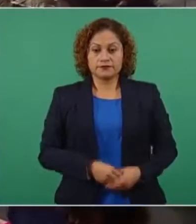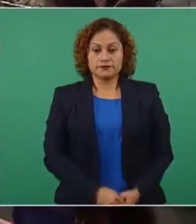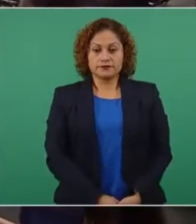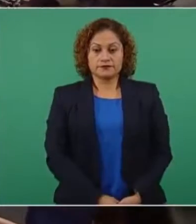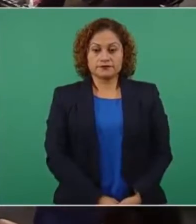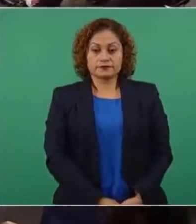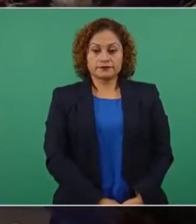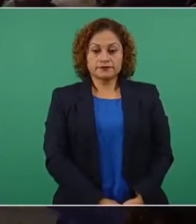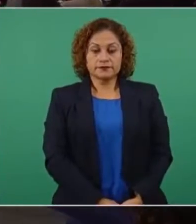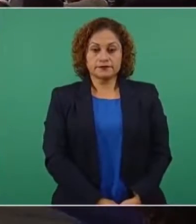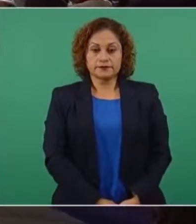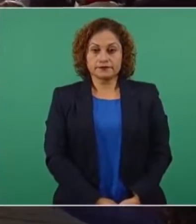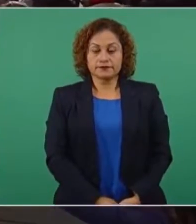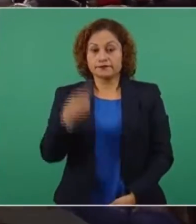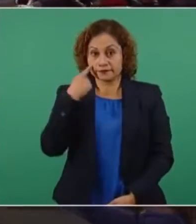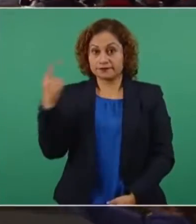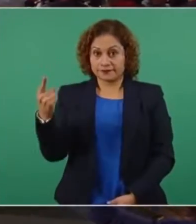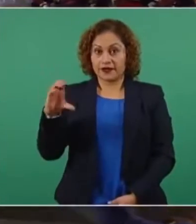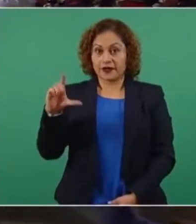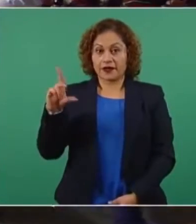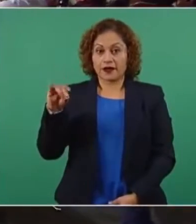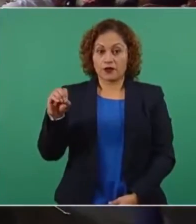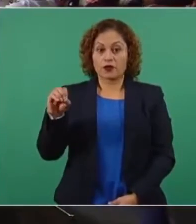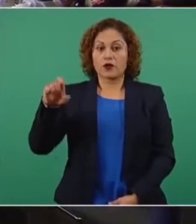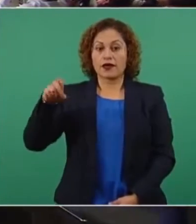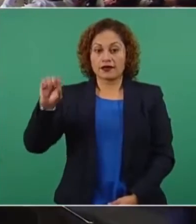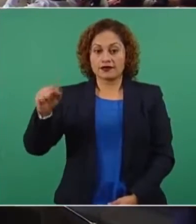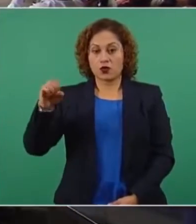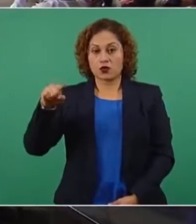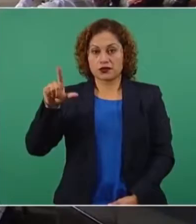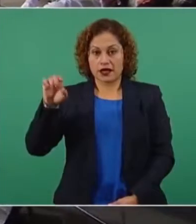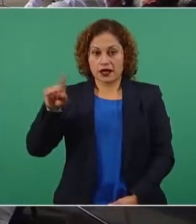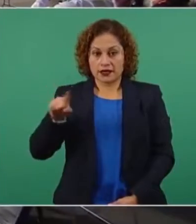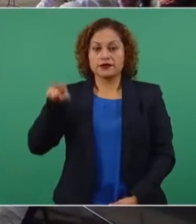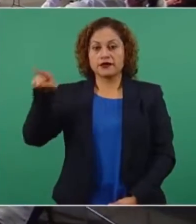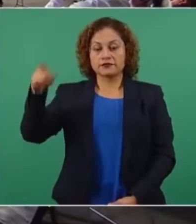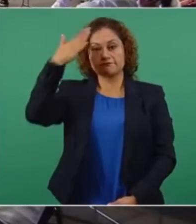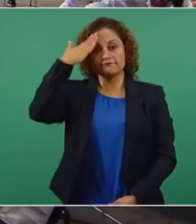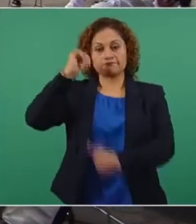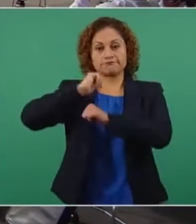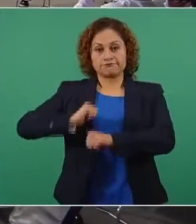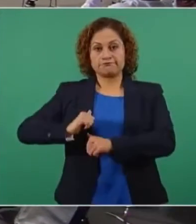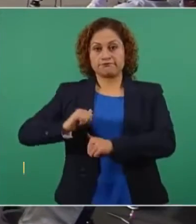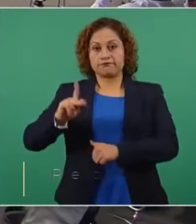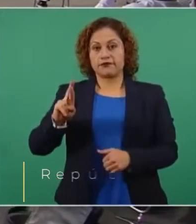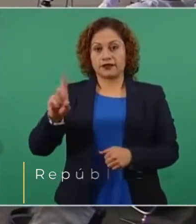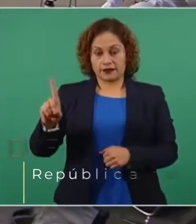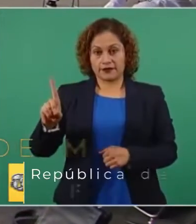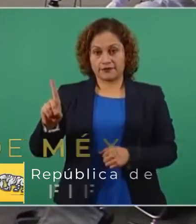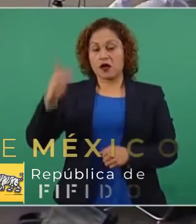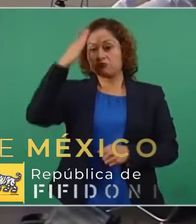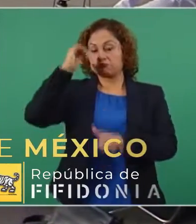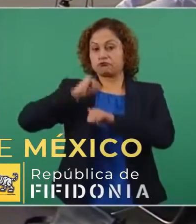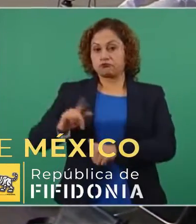Él es el Claudio X. González, el dirigente del PRD, el dirigente del